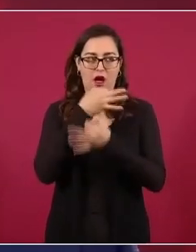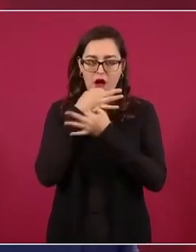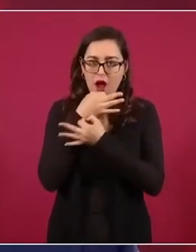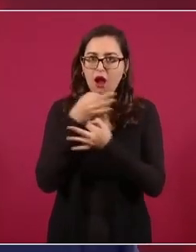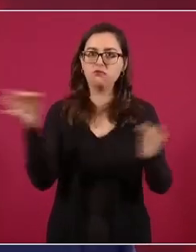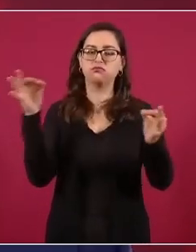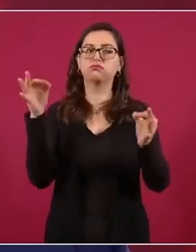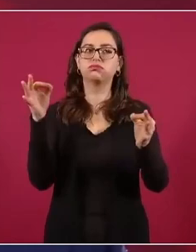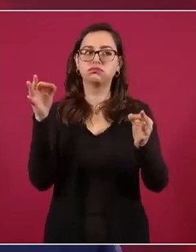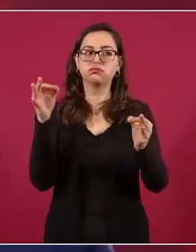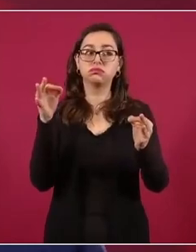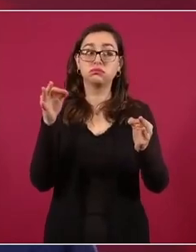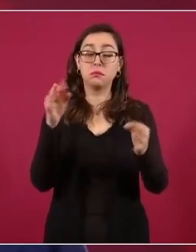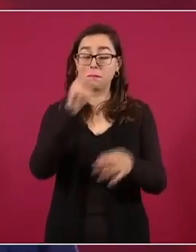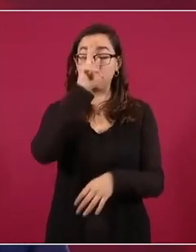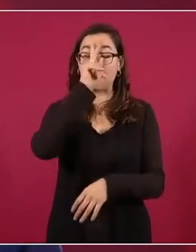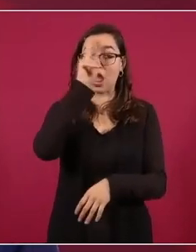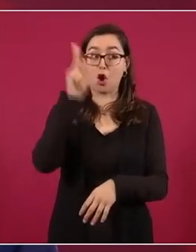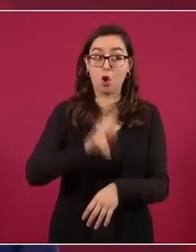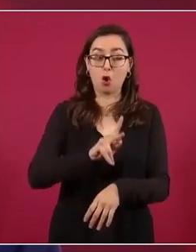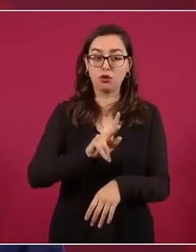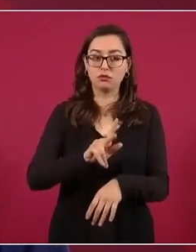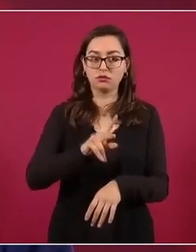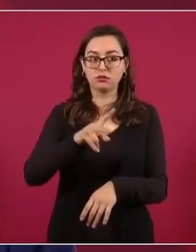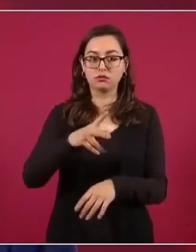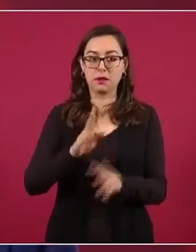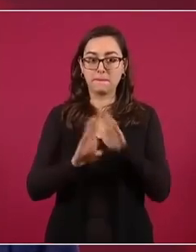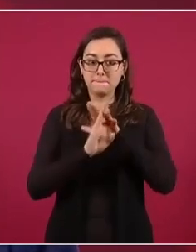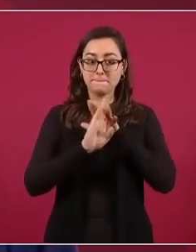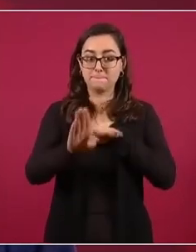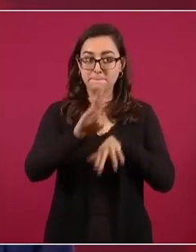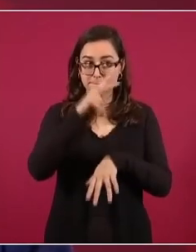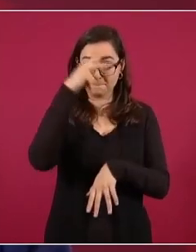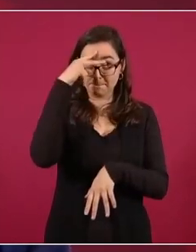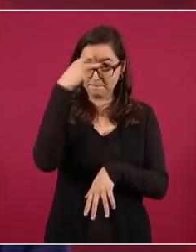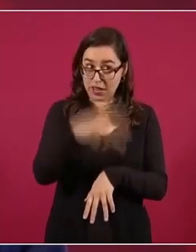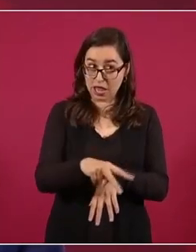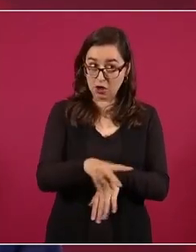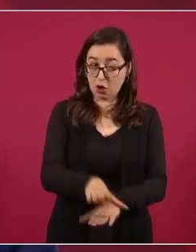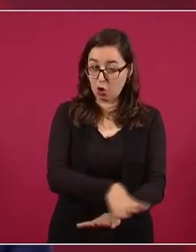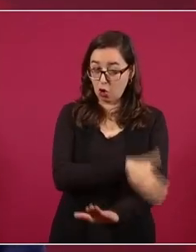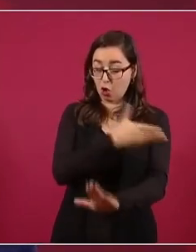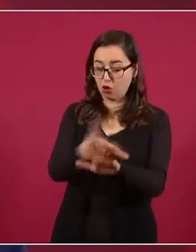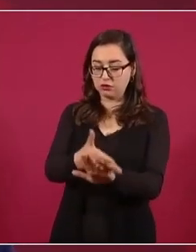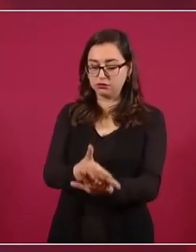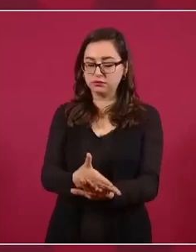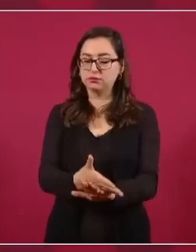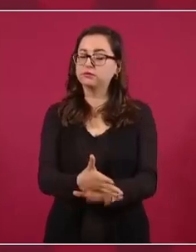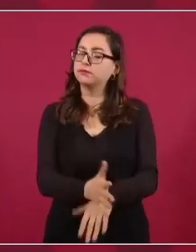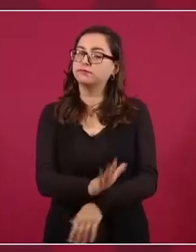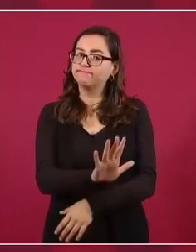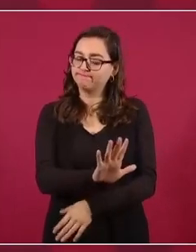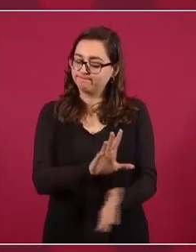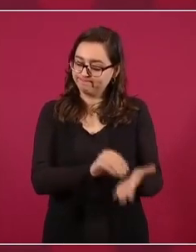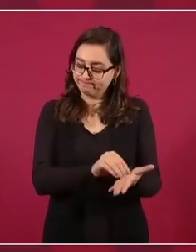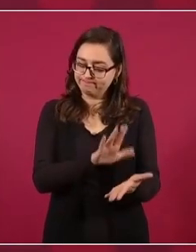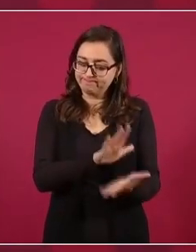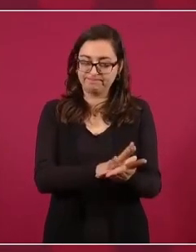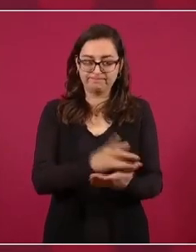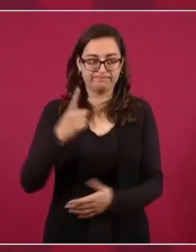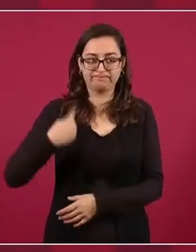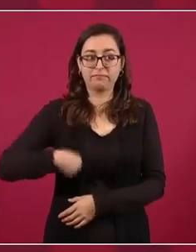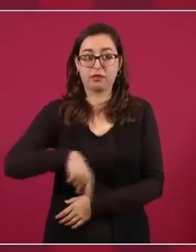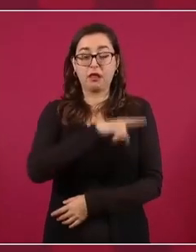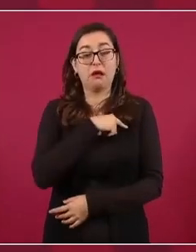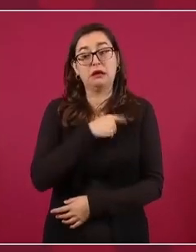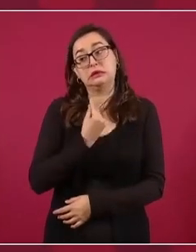Y hablé del caso del muro, de que el presidente Biden